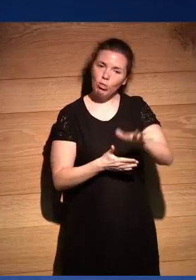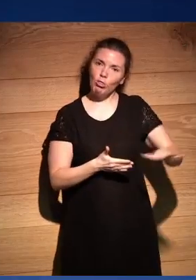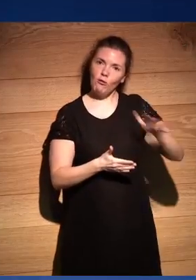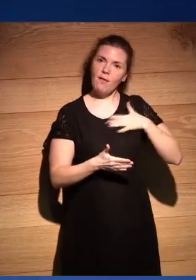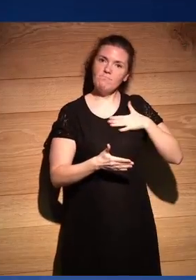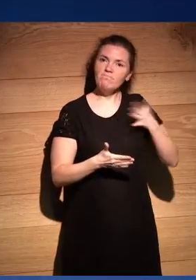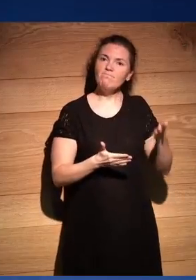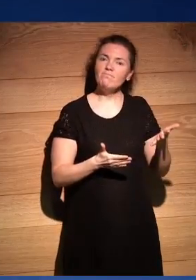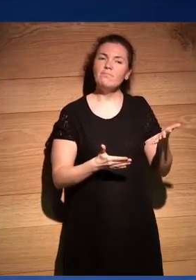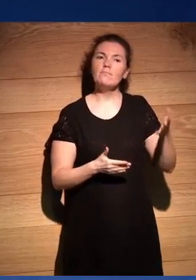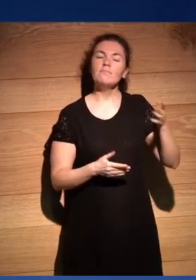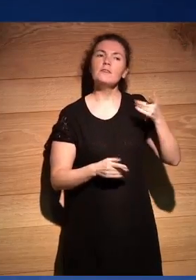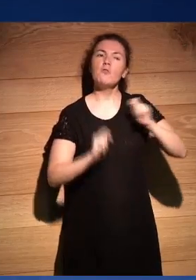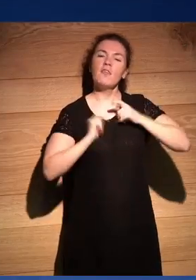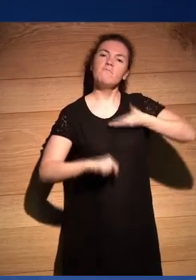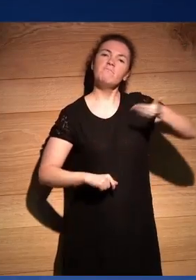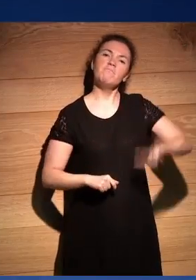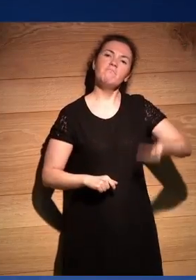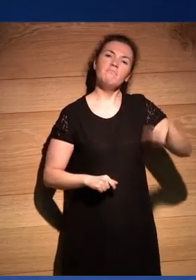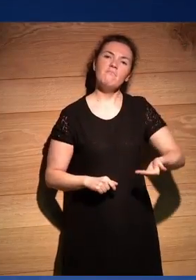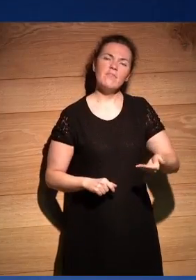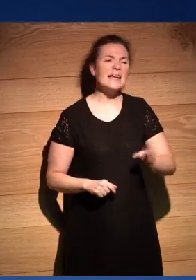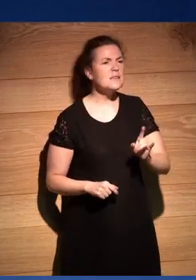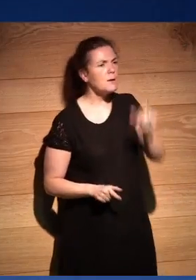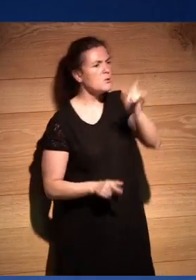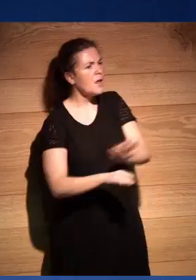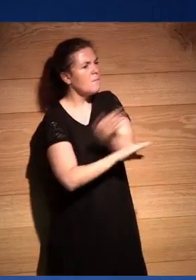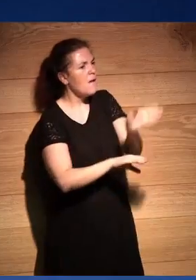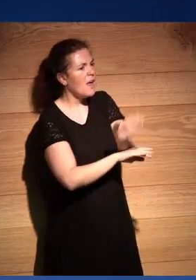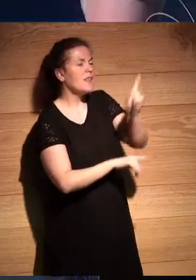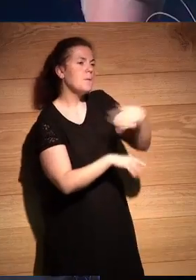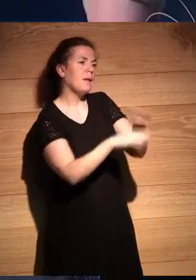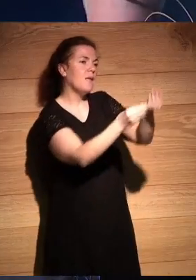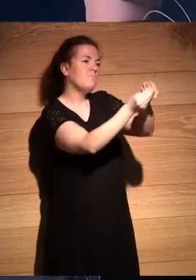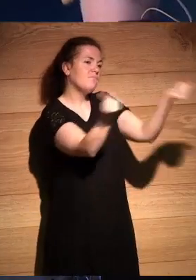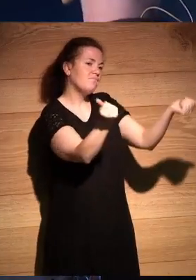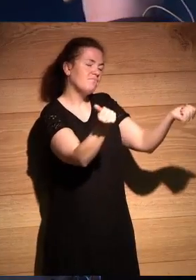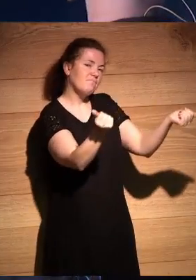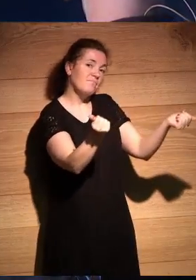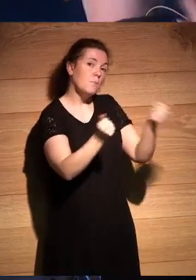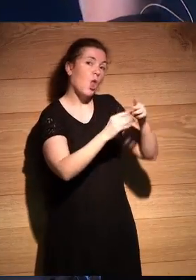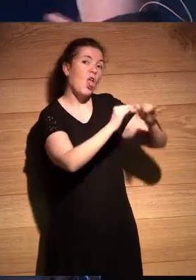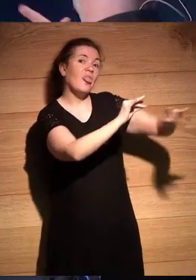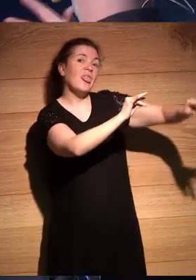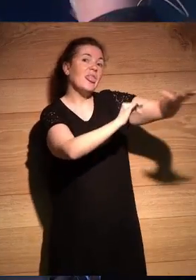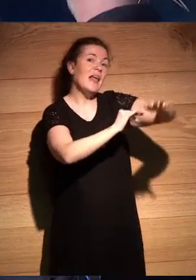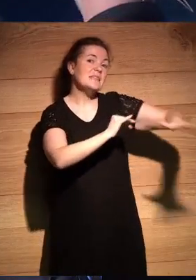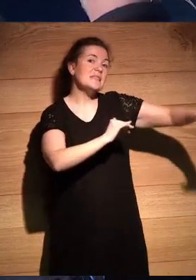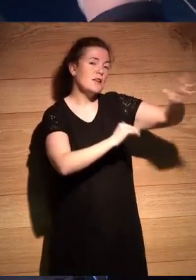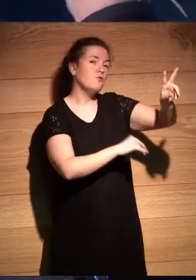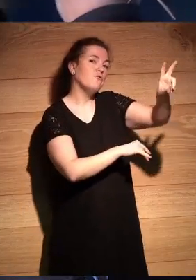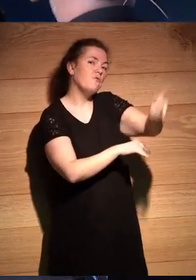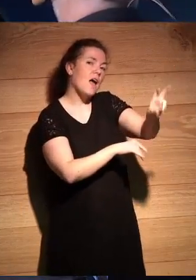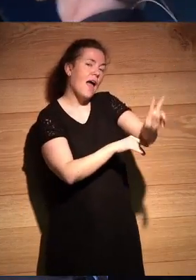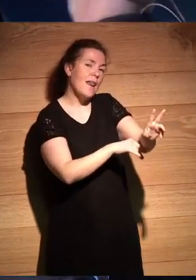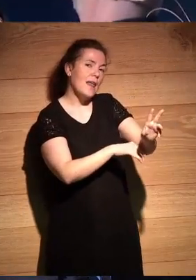eso se convierte más en un valor que no en un pero también va mucha gente a desaparecer a México ¿no? que es una cosa que el desierto obviamente es muy útil